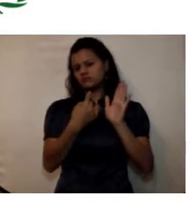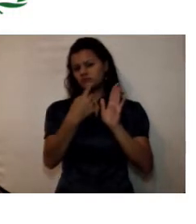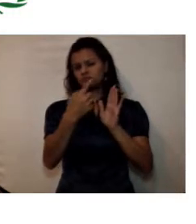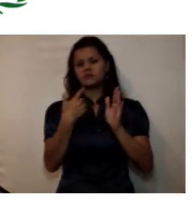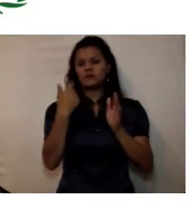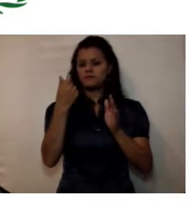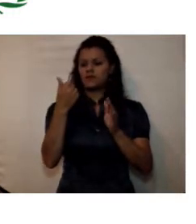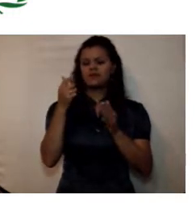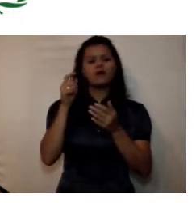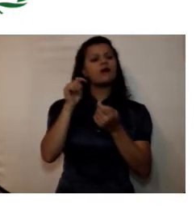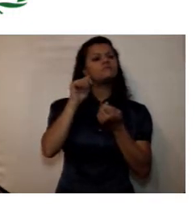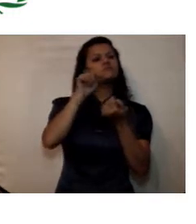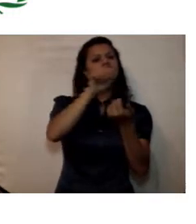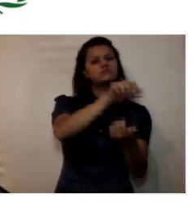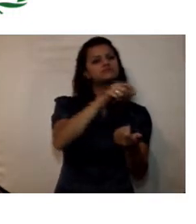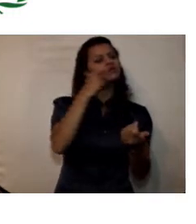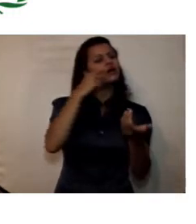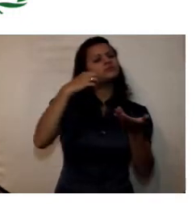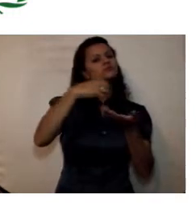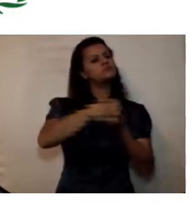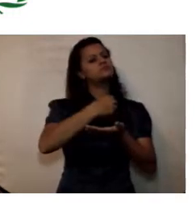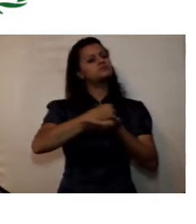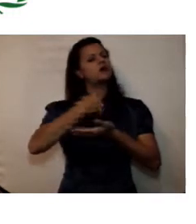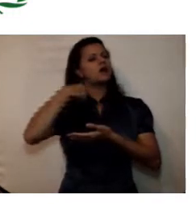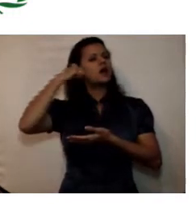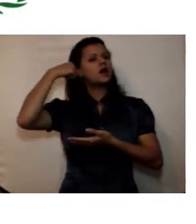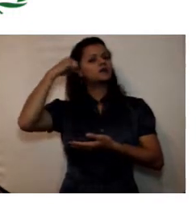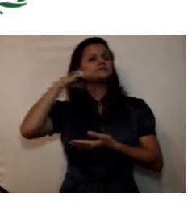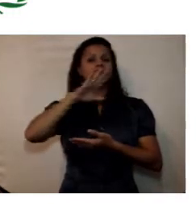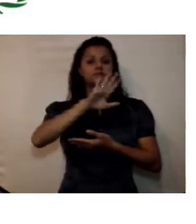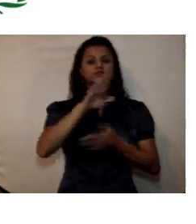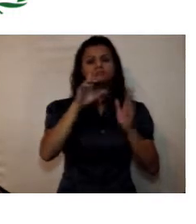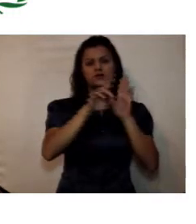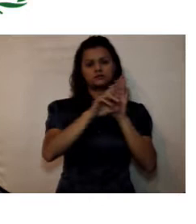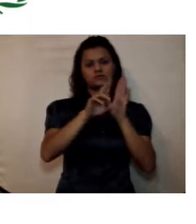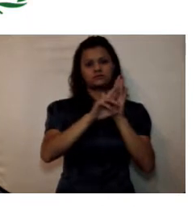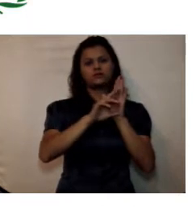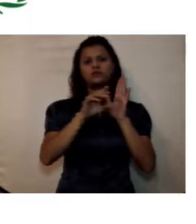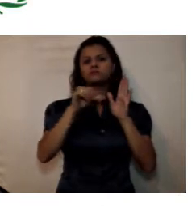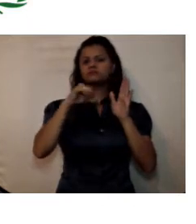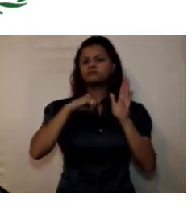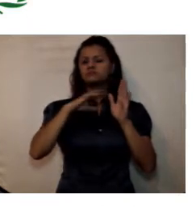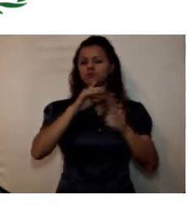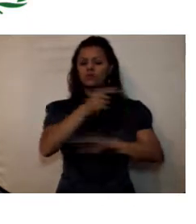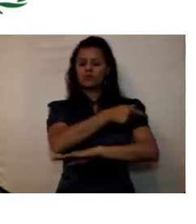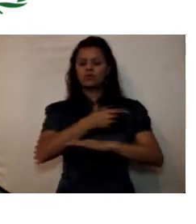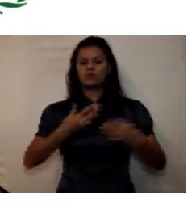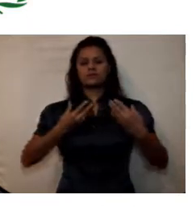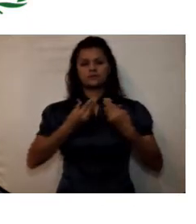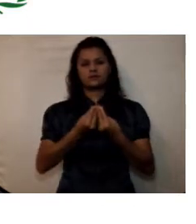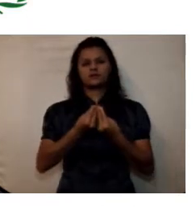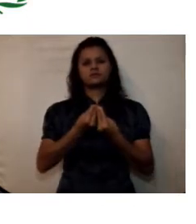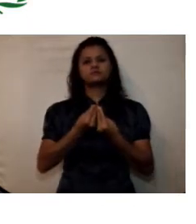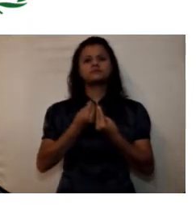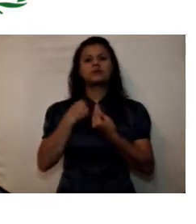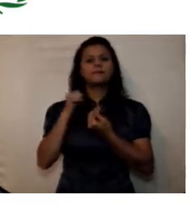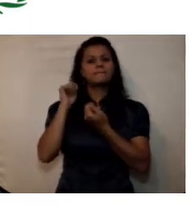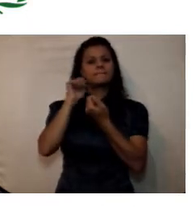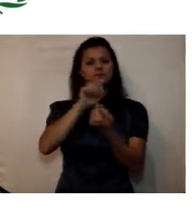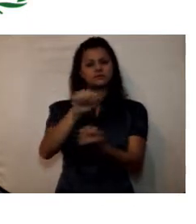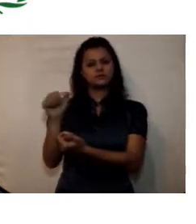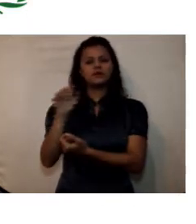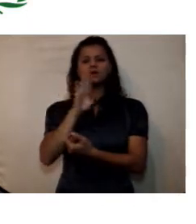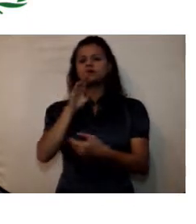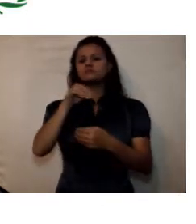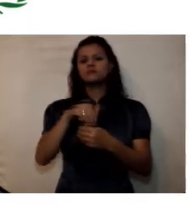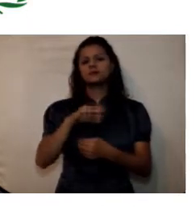tiene constituido o resolución un comité de inversiones constituido por cinco directivos